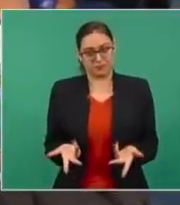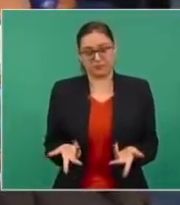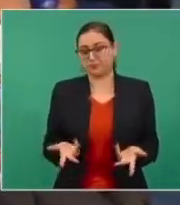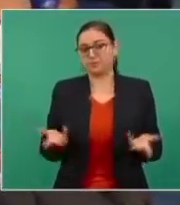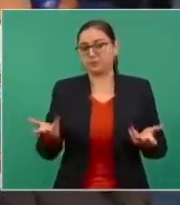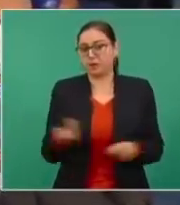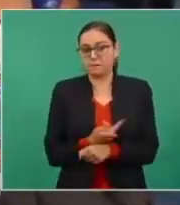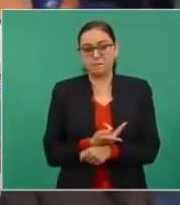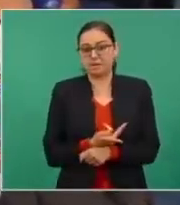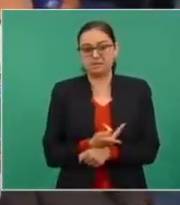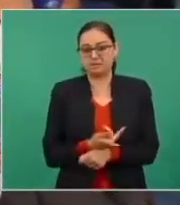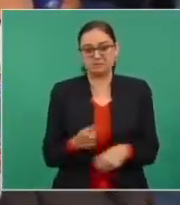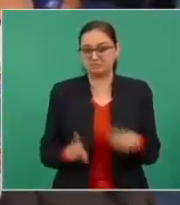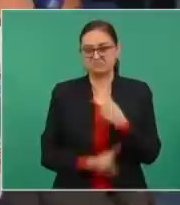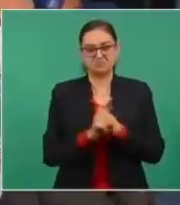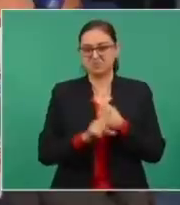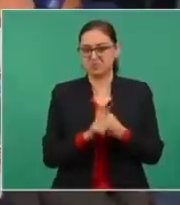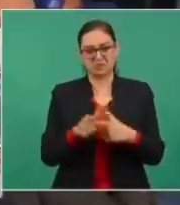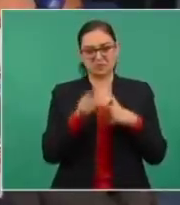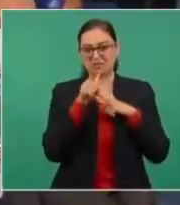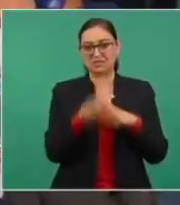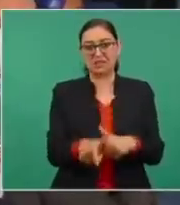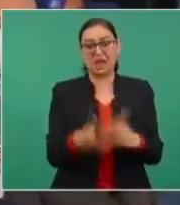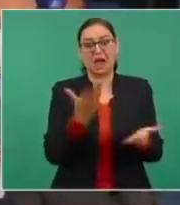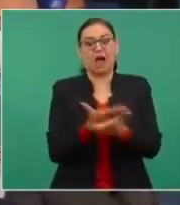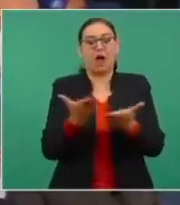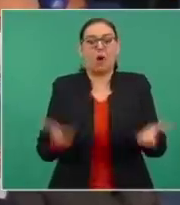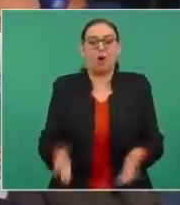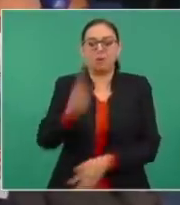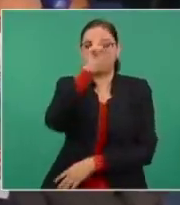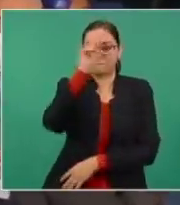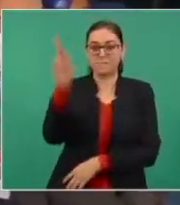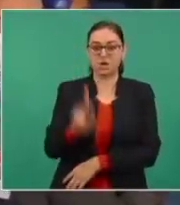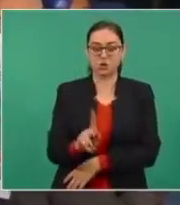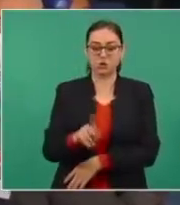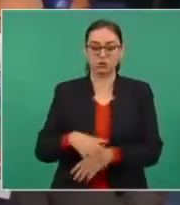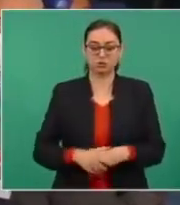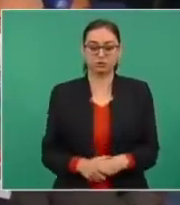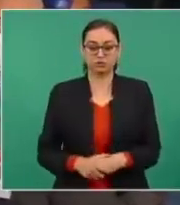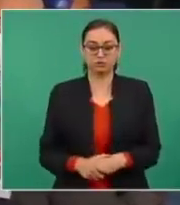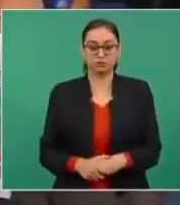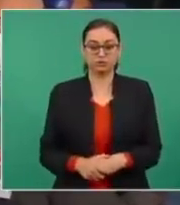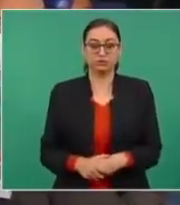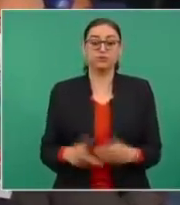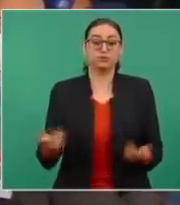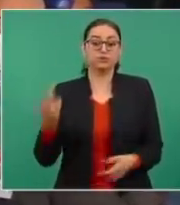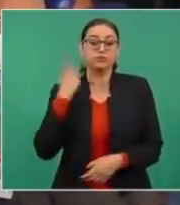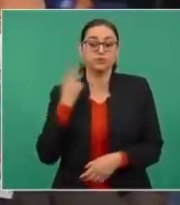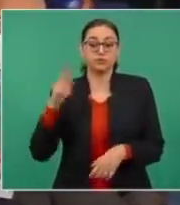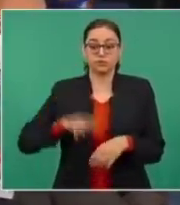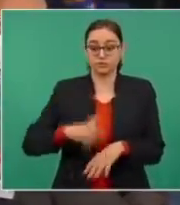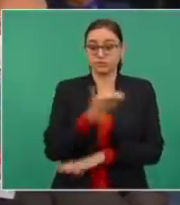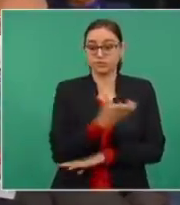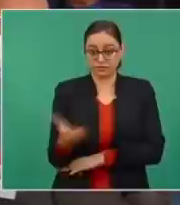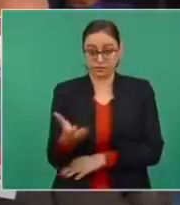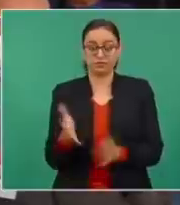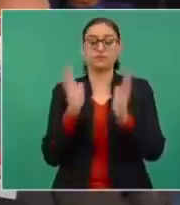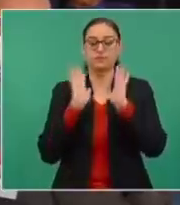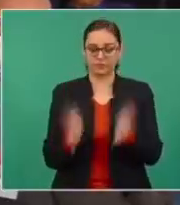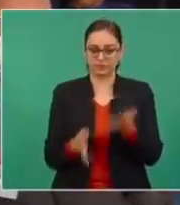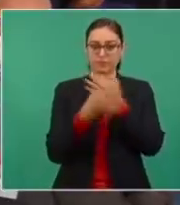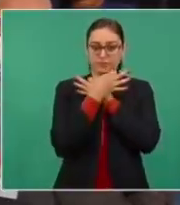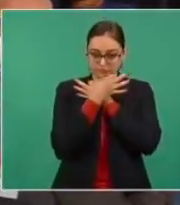se les está resolviendo y esto se ha complicado aún más. Además, la Procuraduría Agraria emitió ya un comunicado